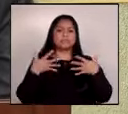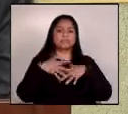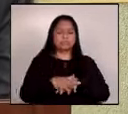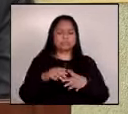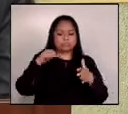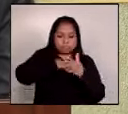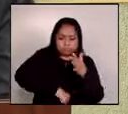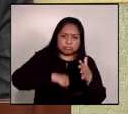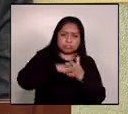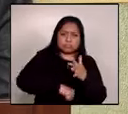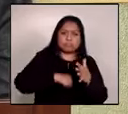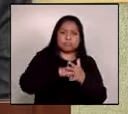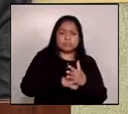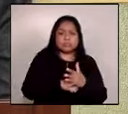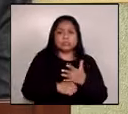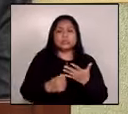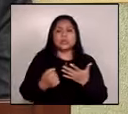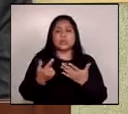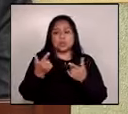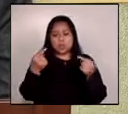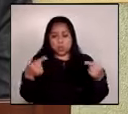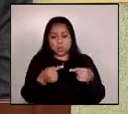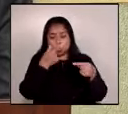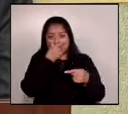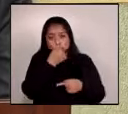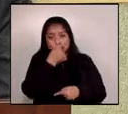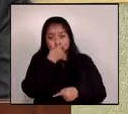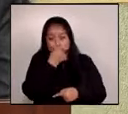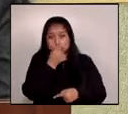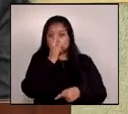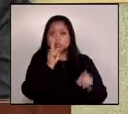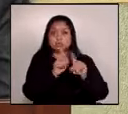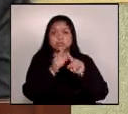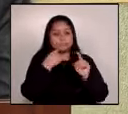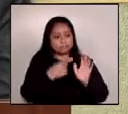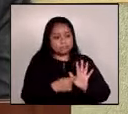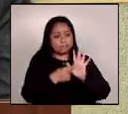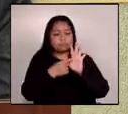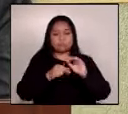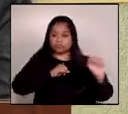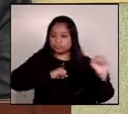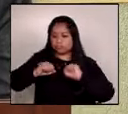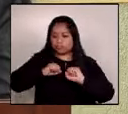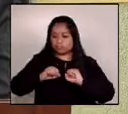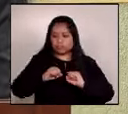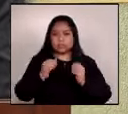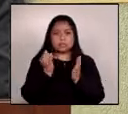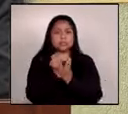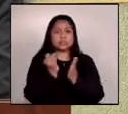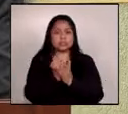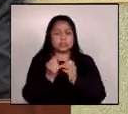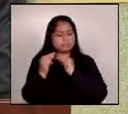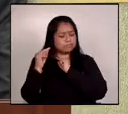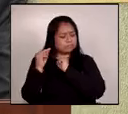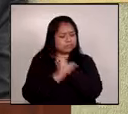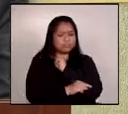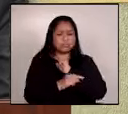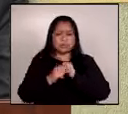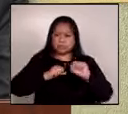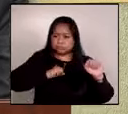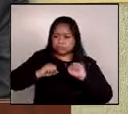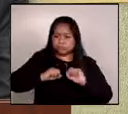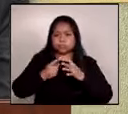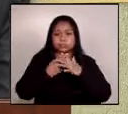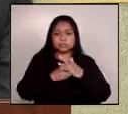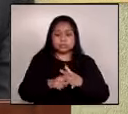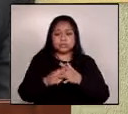lucha contra la corrupción y así emprender un esfuerzo institucional profundo por poner en marcha medidas para